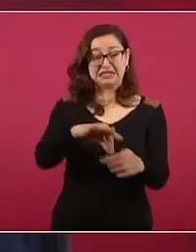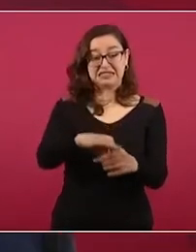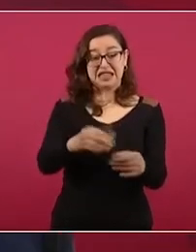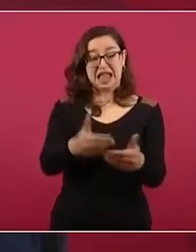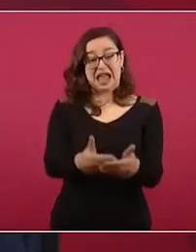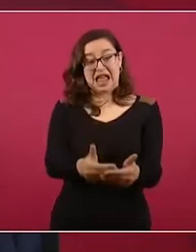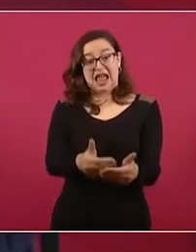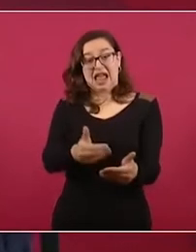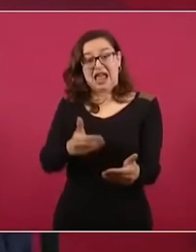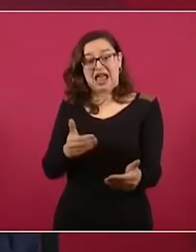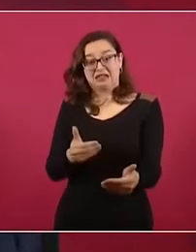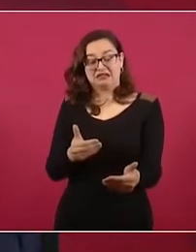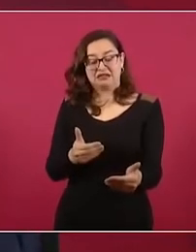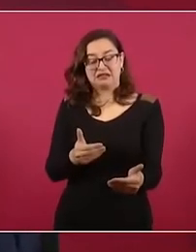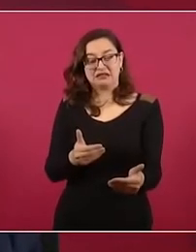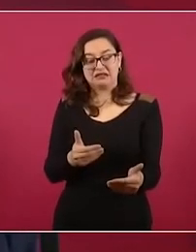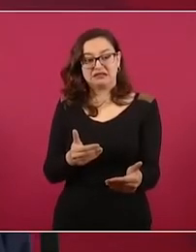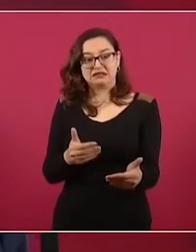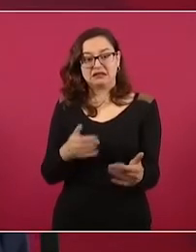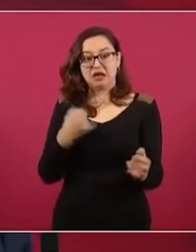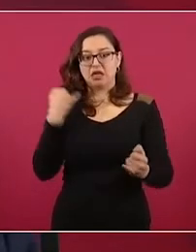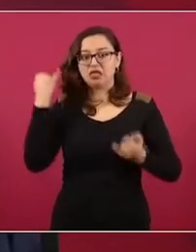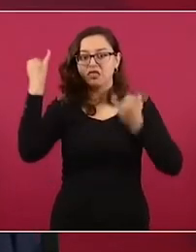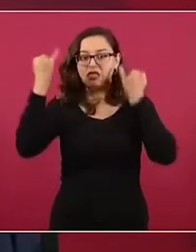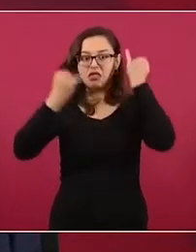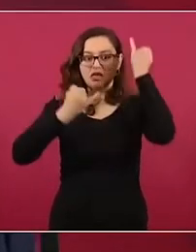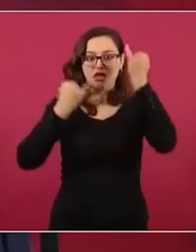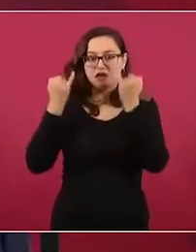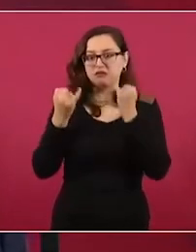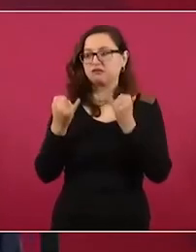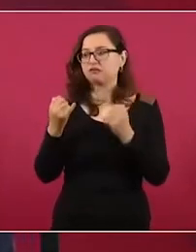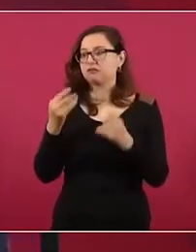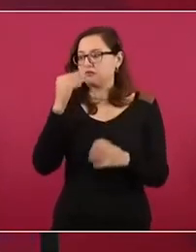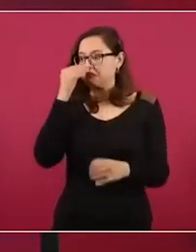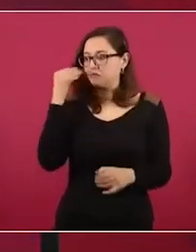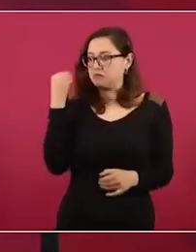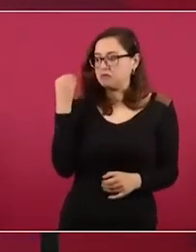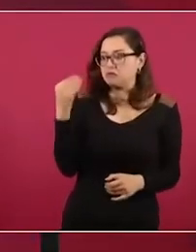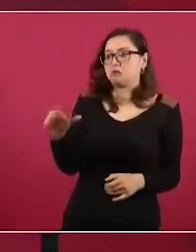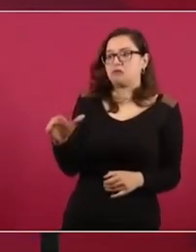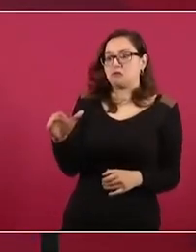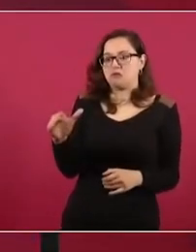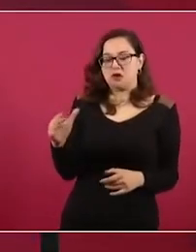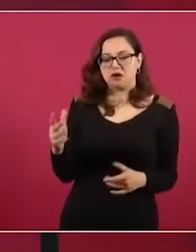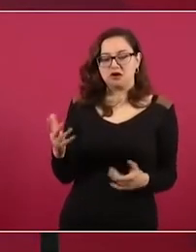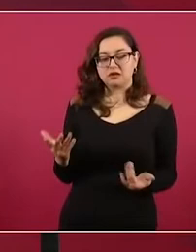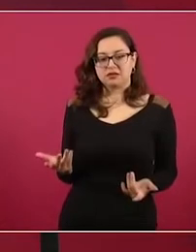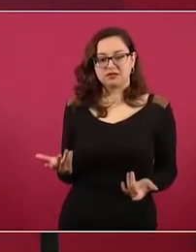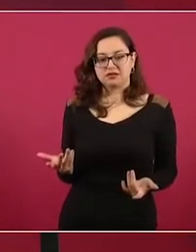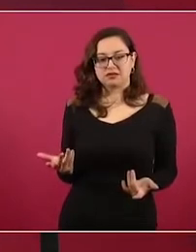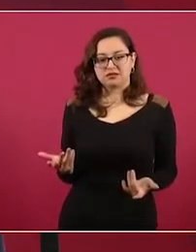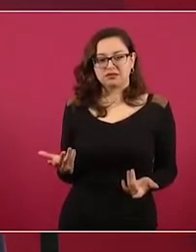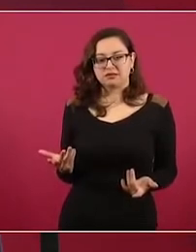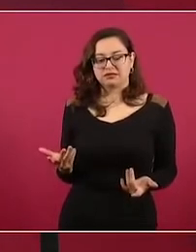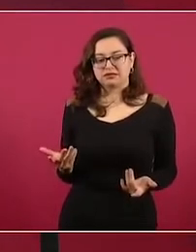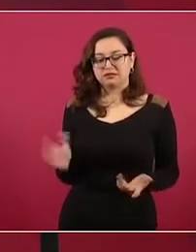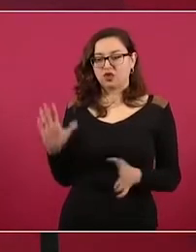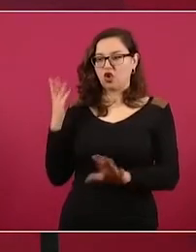culparon a quienes les convenía